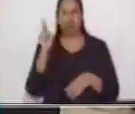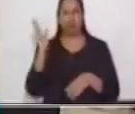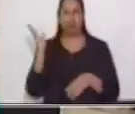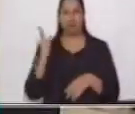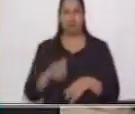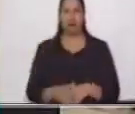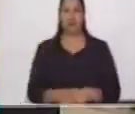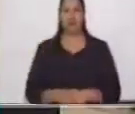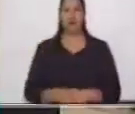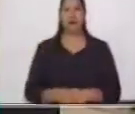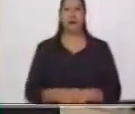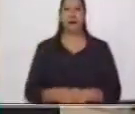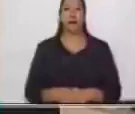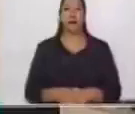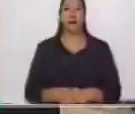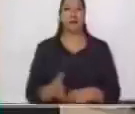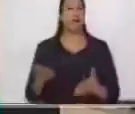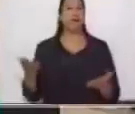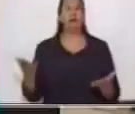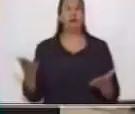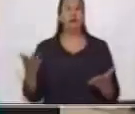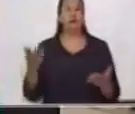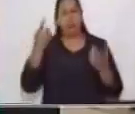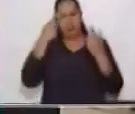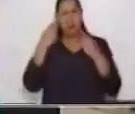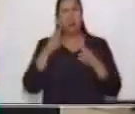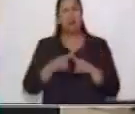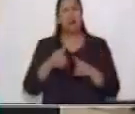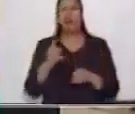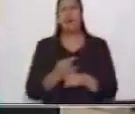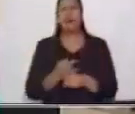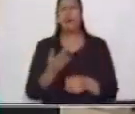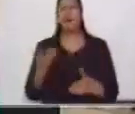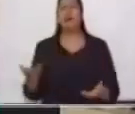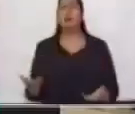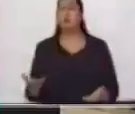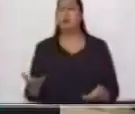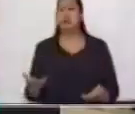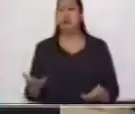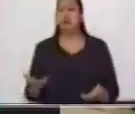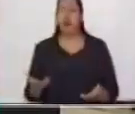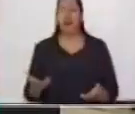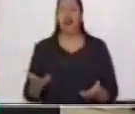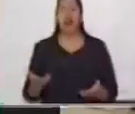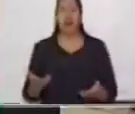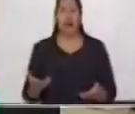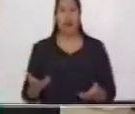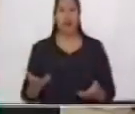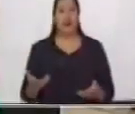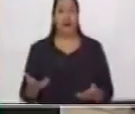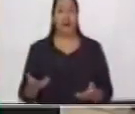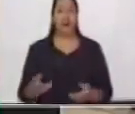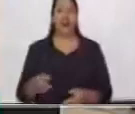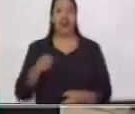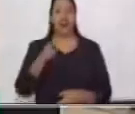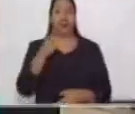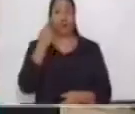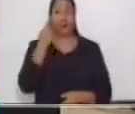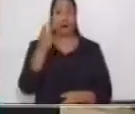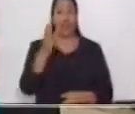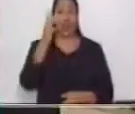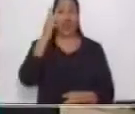¿Para qué nos va a servir este cohete? En este cohete, si te has dado cuenta, está dividido en tres secciones.